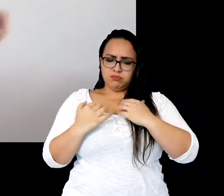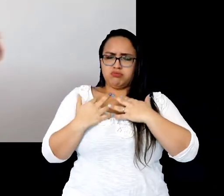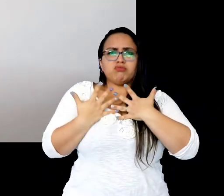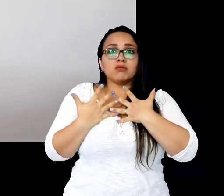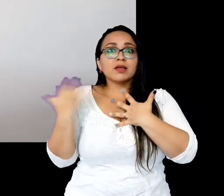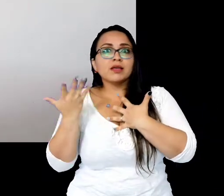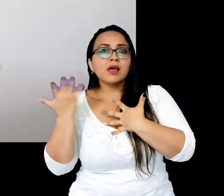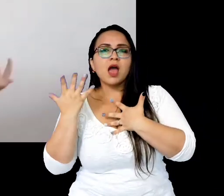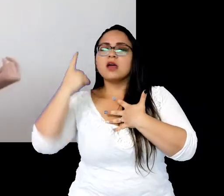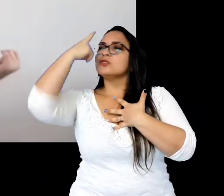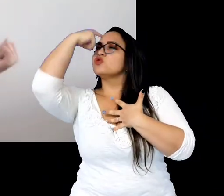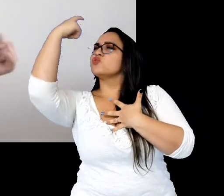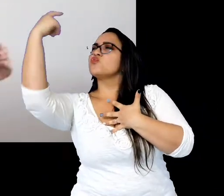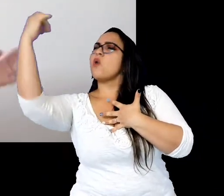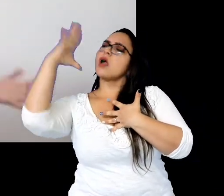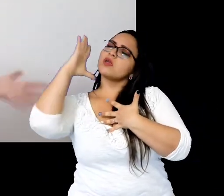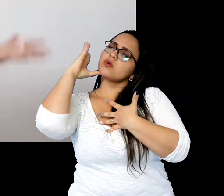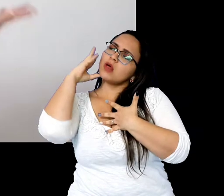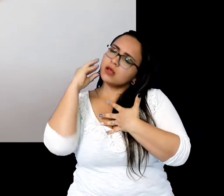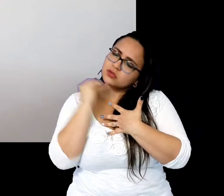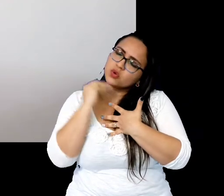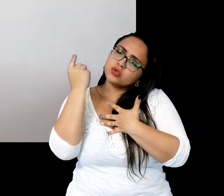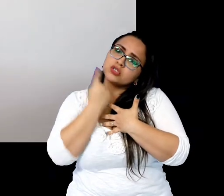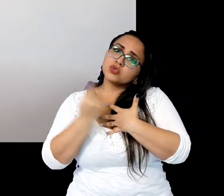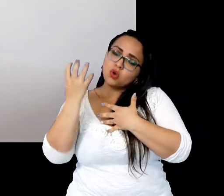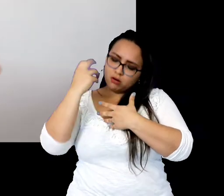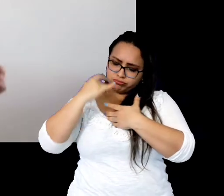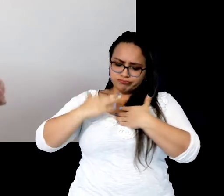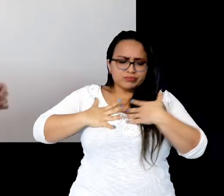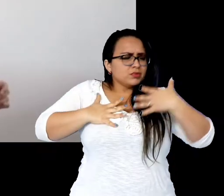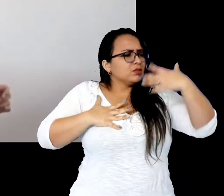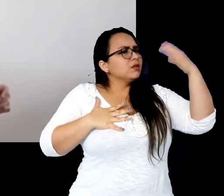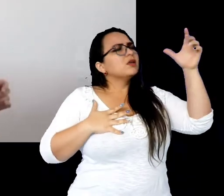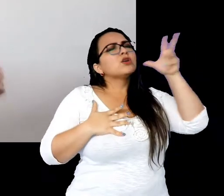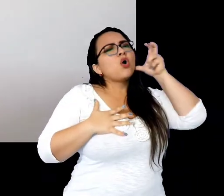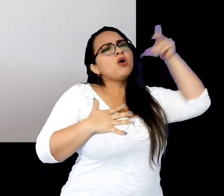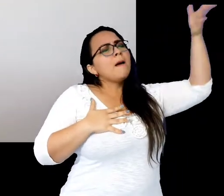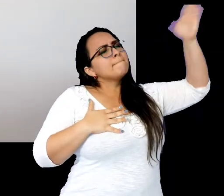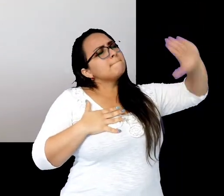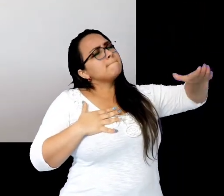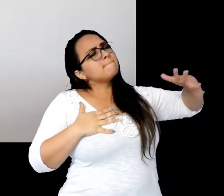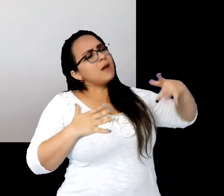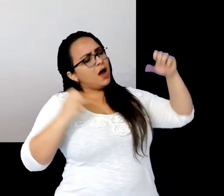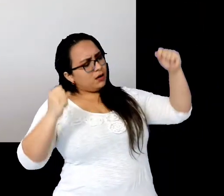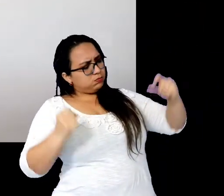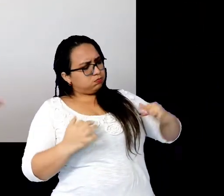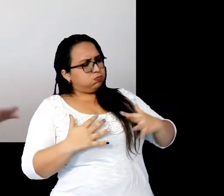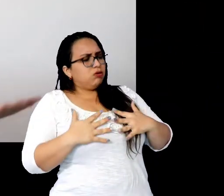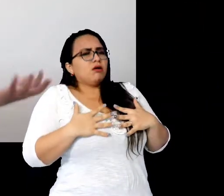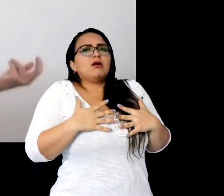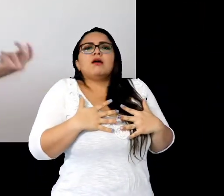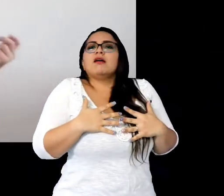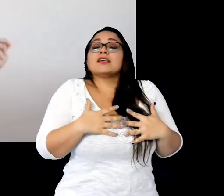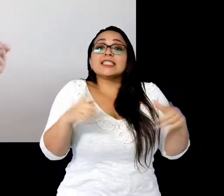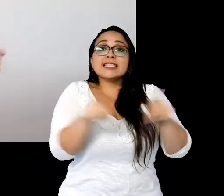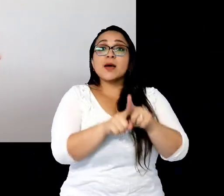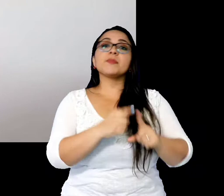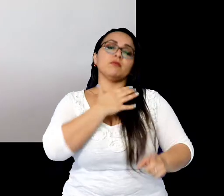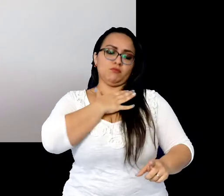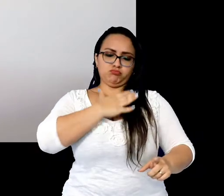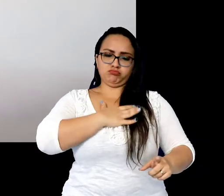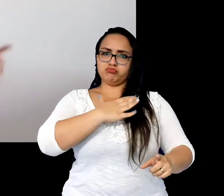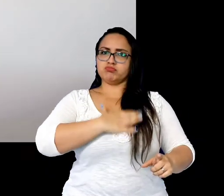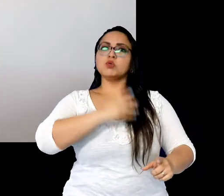los sueños de sus noches solitarias y el sonido de las olas del mar, prendas de oro que colgaban de sus